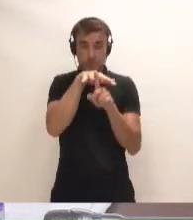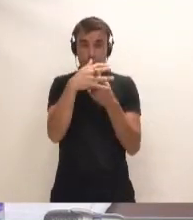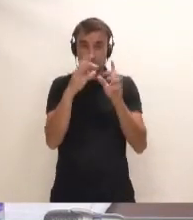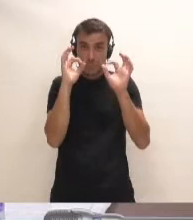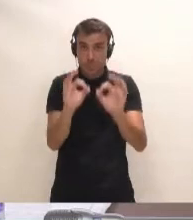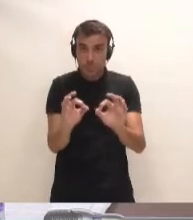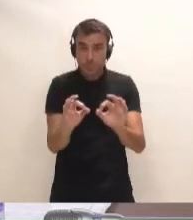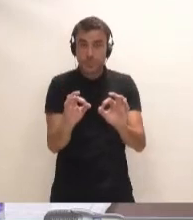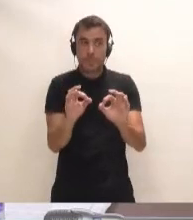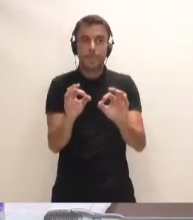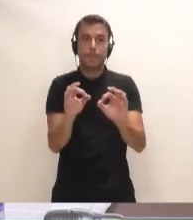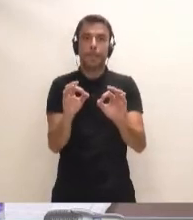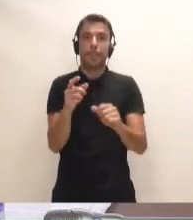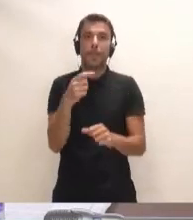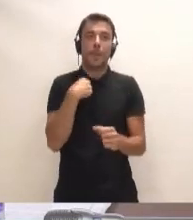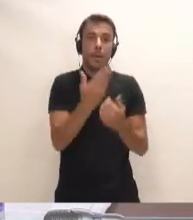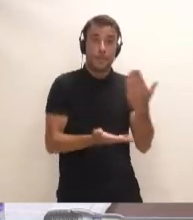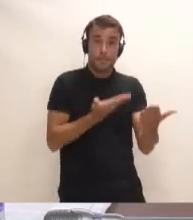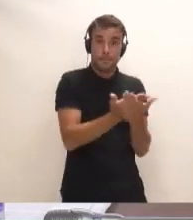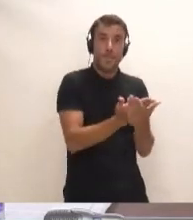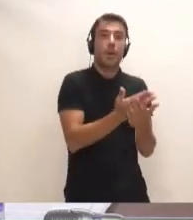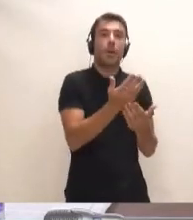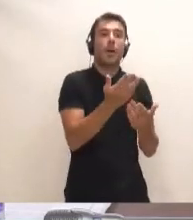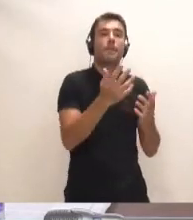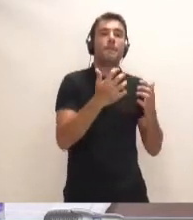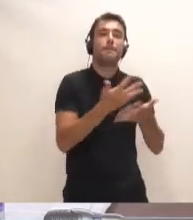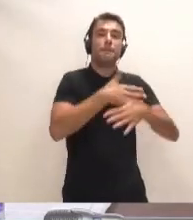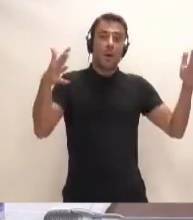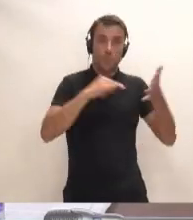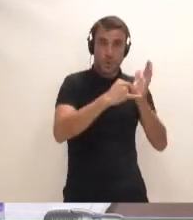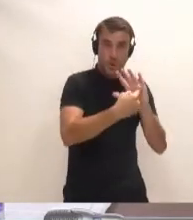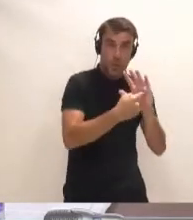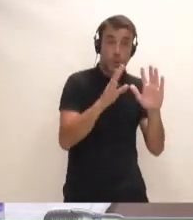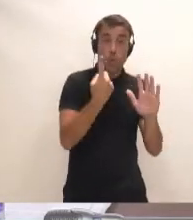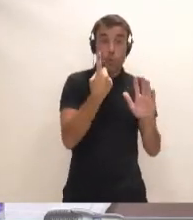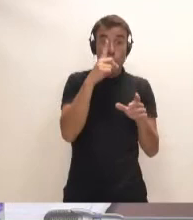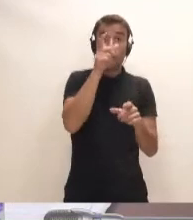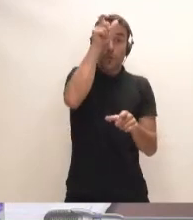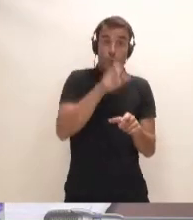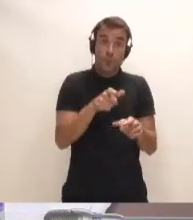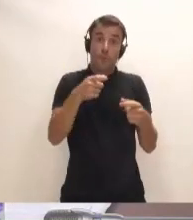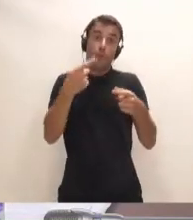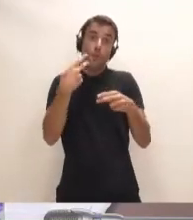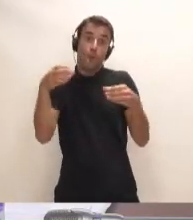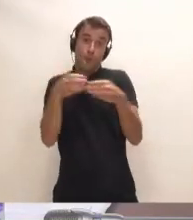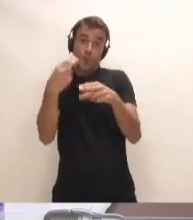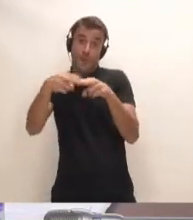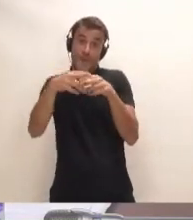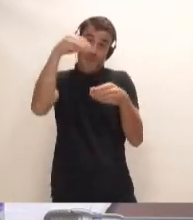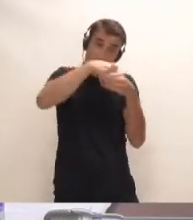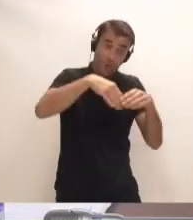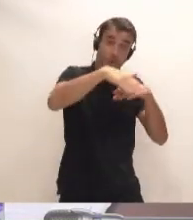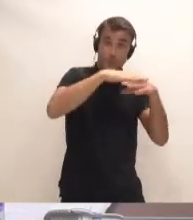vamos a encargar un macroproyecto, donde ya uno de los socios de gobierno señala prácticamente